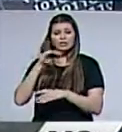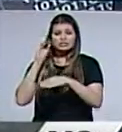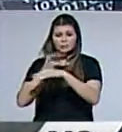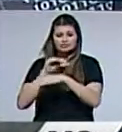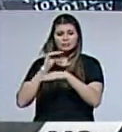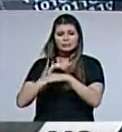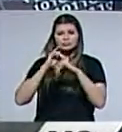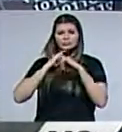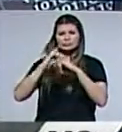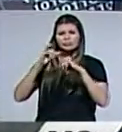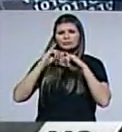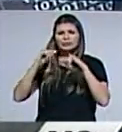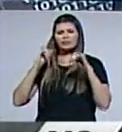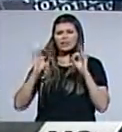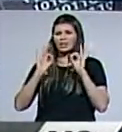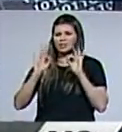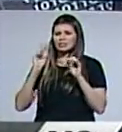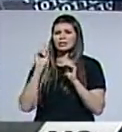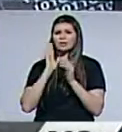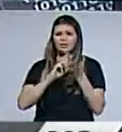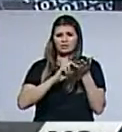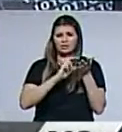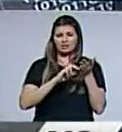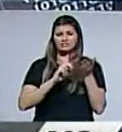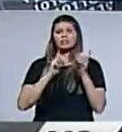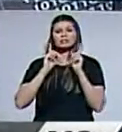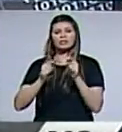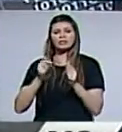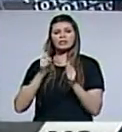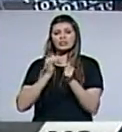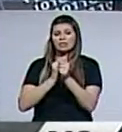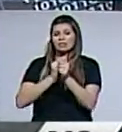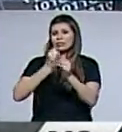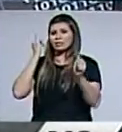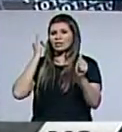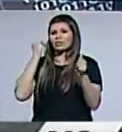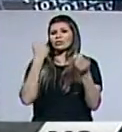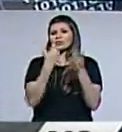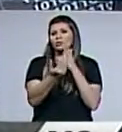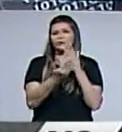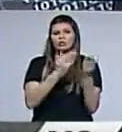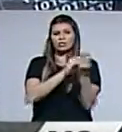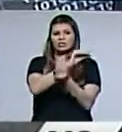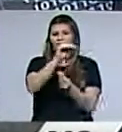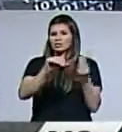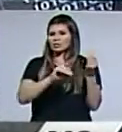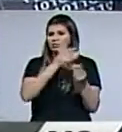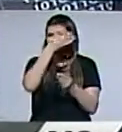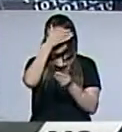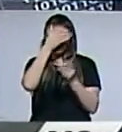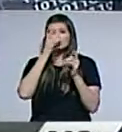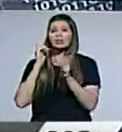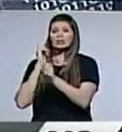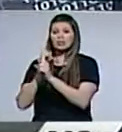proclamar con todas las letras la palabra de Dios. Independientemente de lo que diga una sociedad. La iglesia